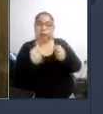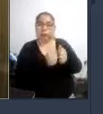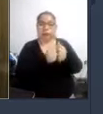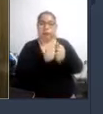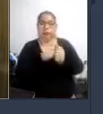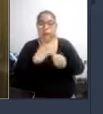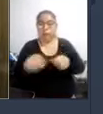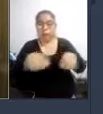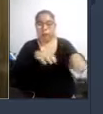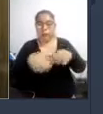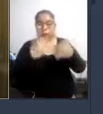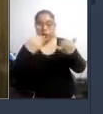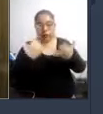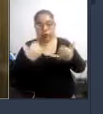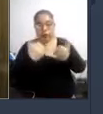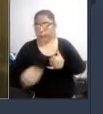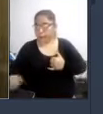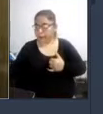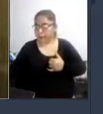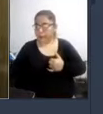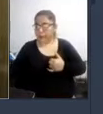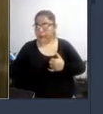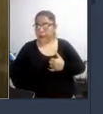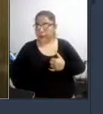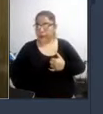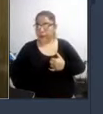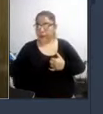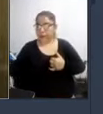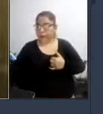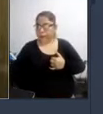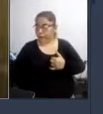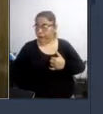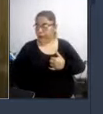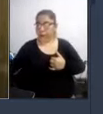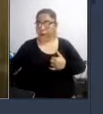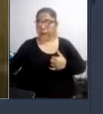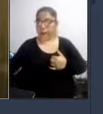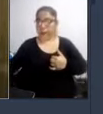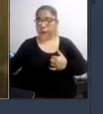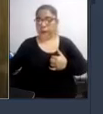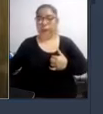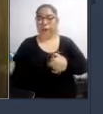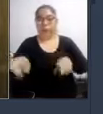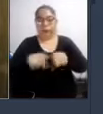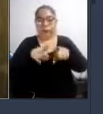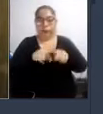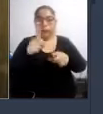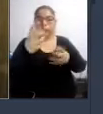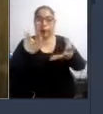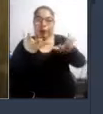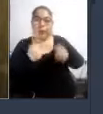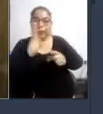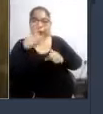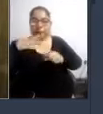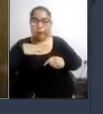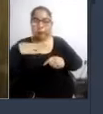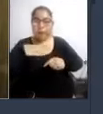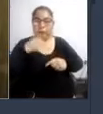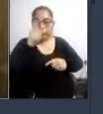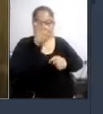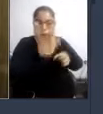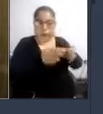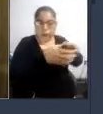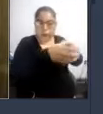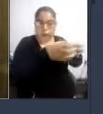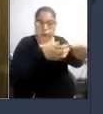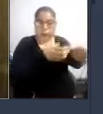actuando hasta la fecha en principio no mostrar las particularidades las necesidades particulares de un sector de la